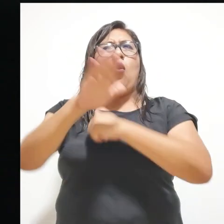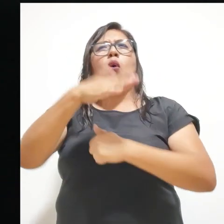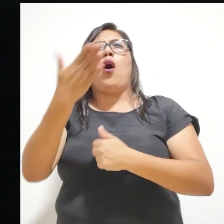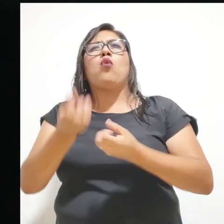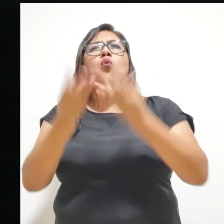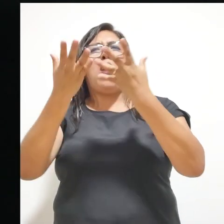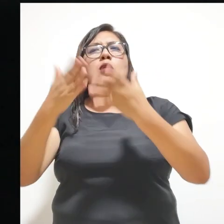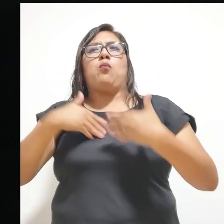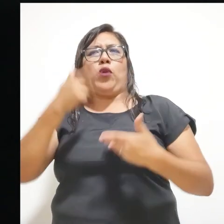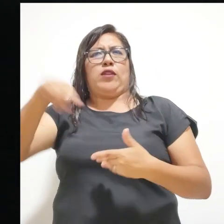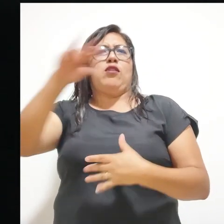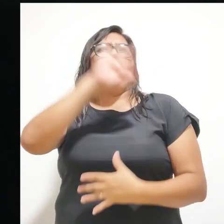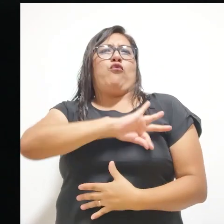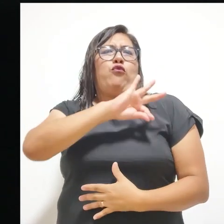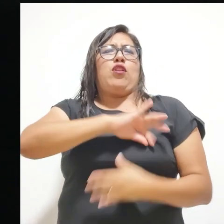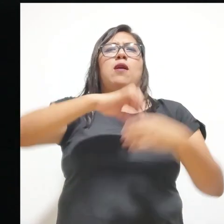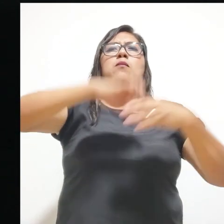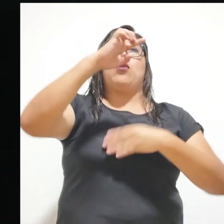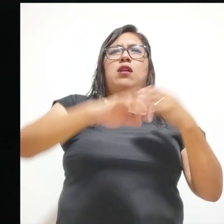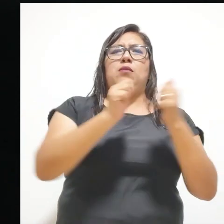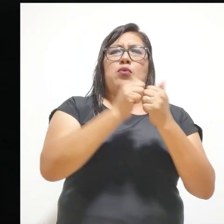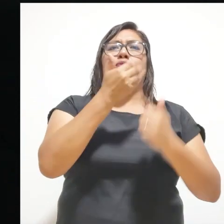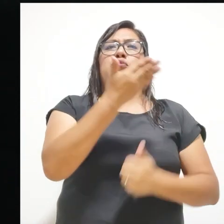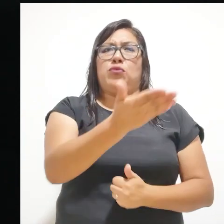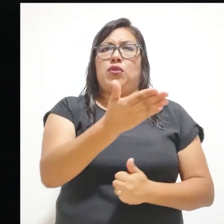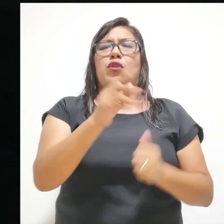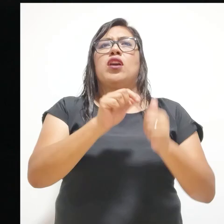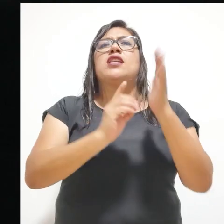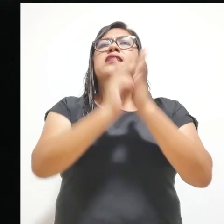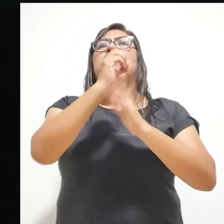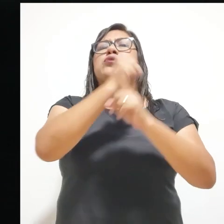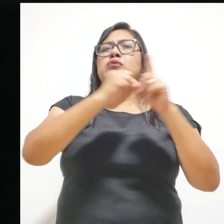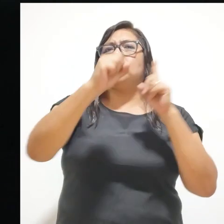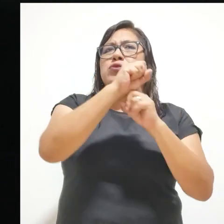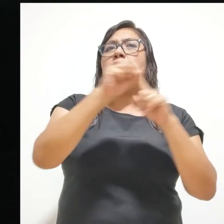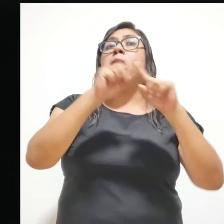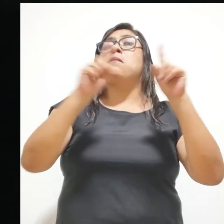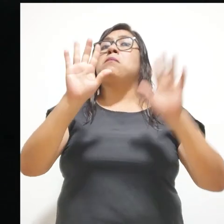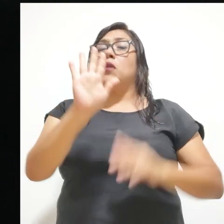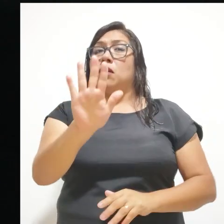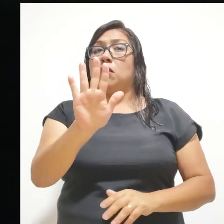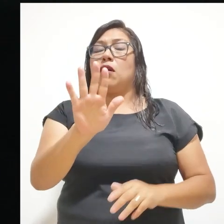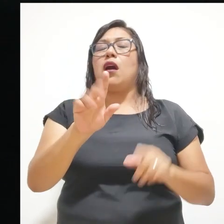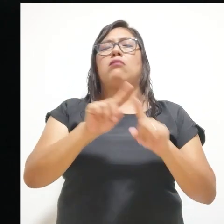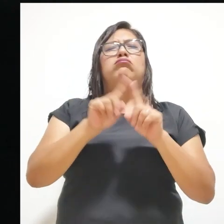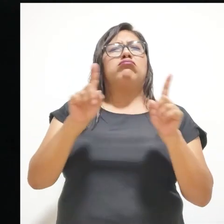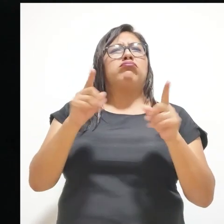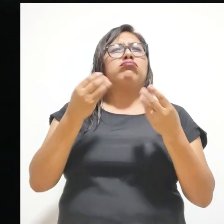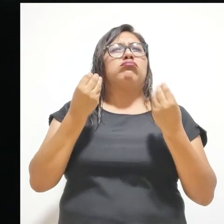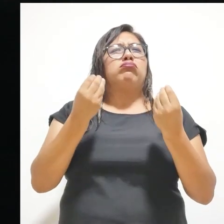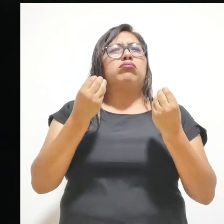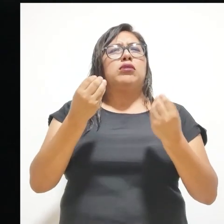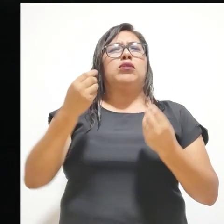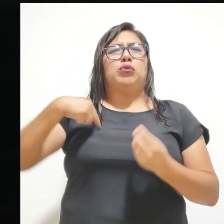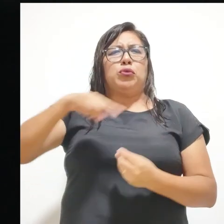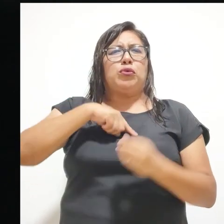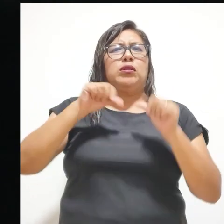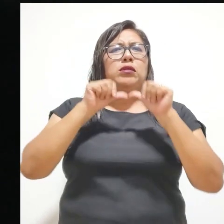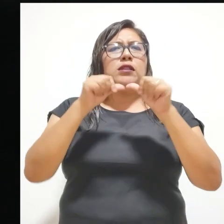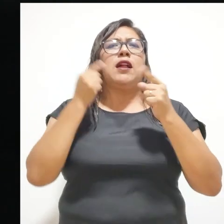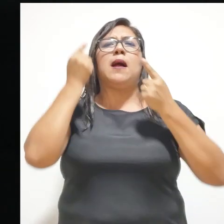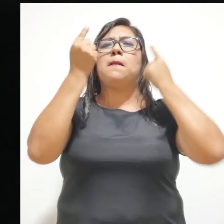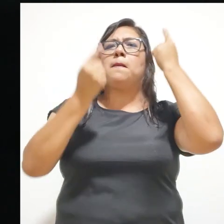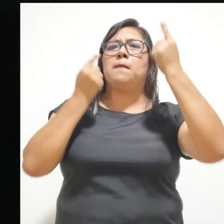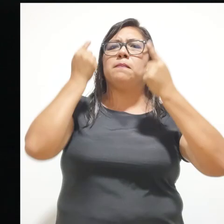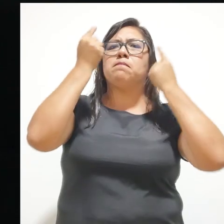que sean beneficiarios del programa Contigo que administra el Ministerio de Inclusión y Desarrollo Social. Pero también, realmente, tenemos que ya ir